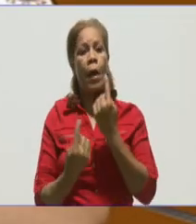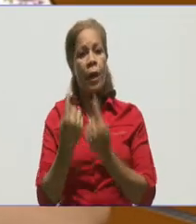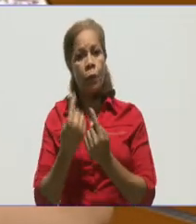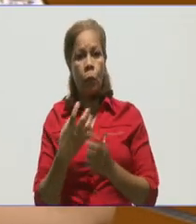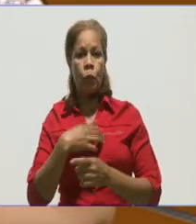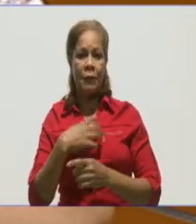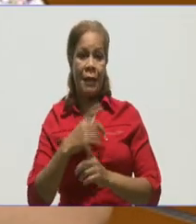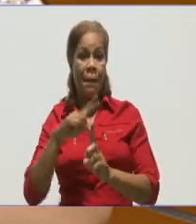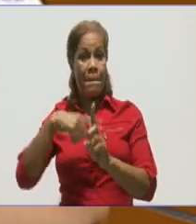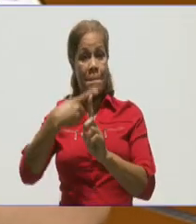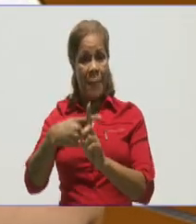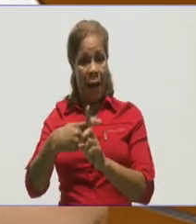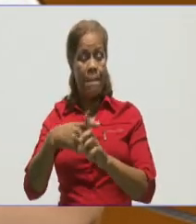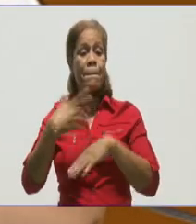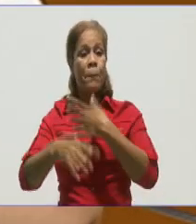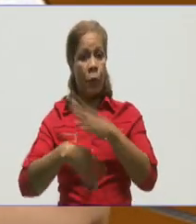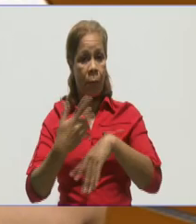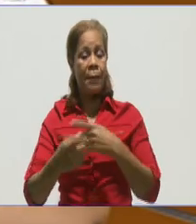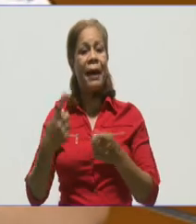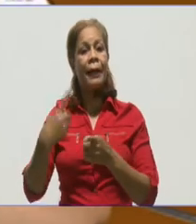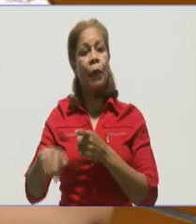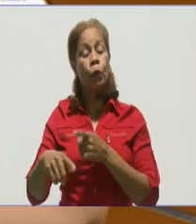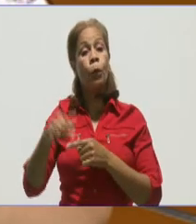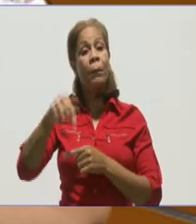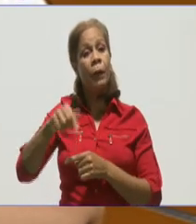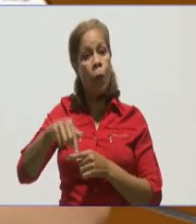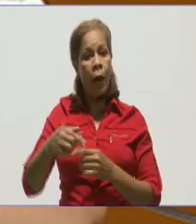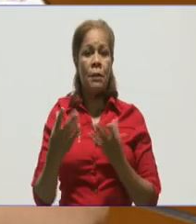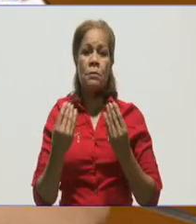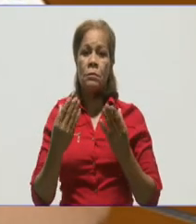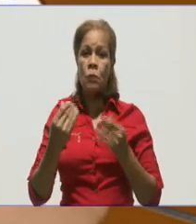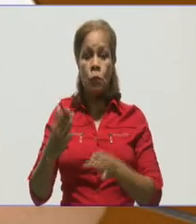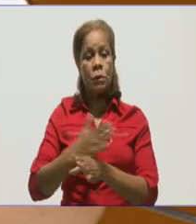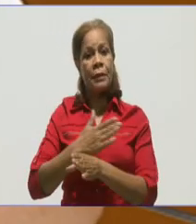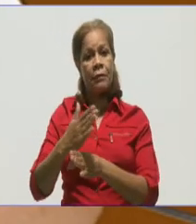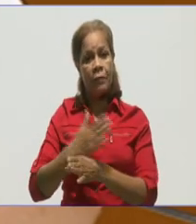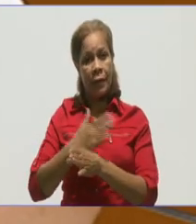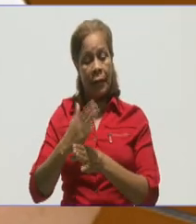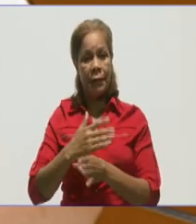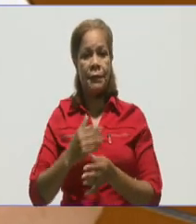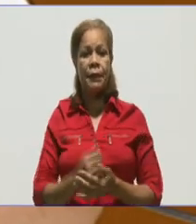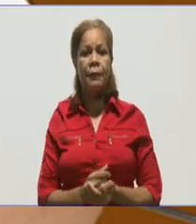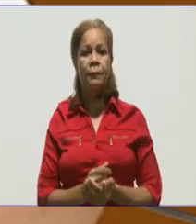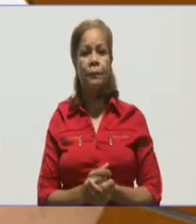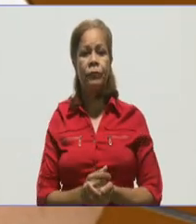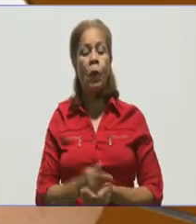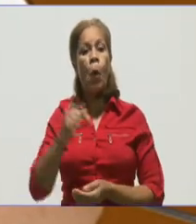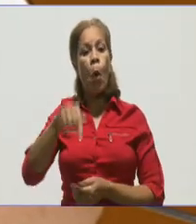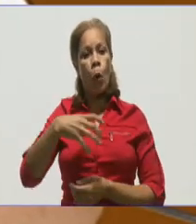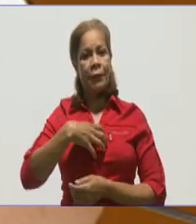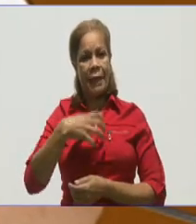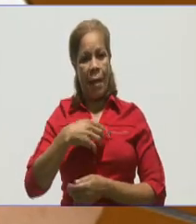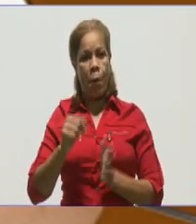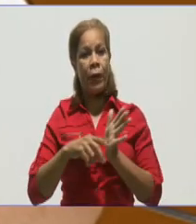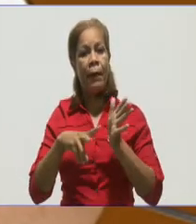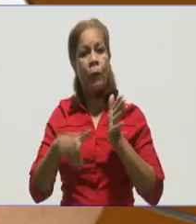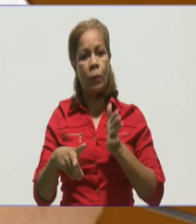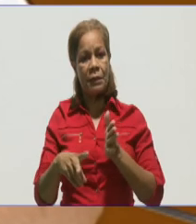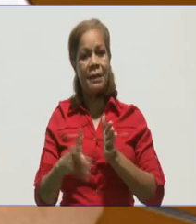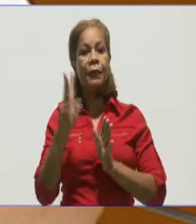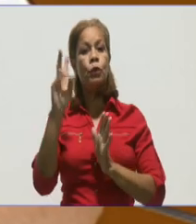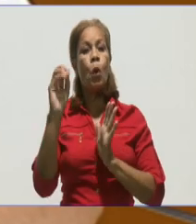pero en sentido general, hoy hay una dispersión en el municipio como tal. Hoy tenemos en la provincia 2